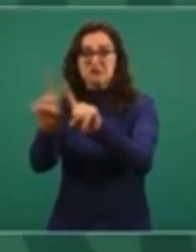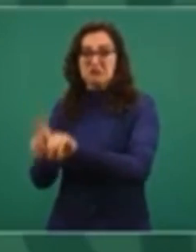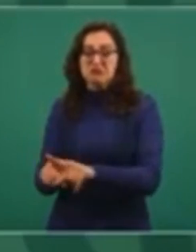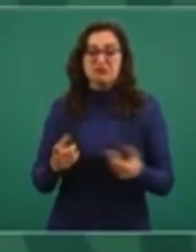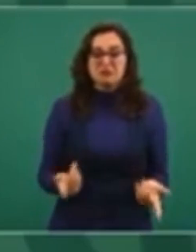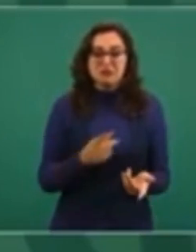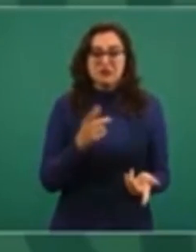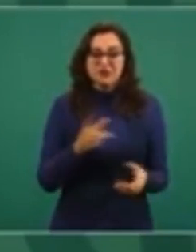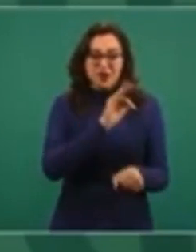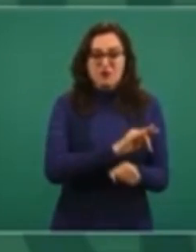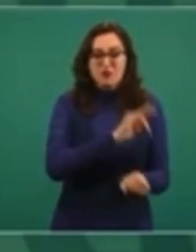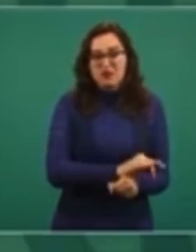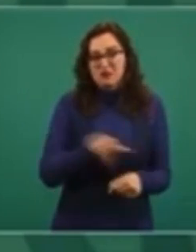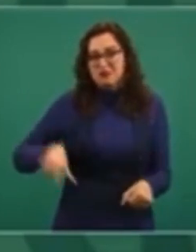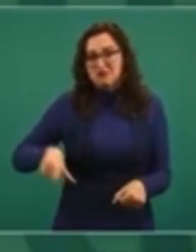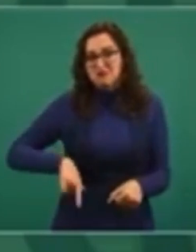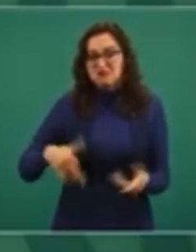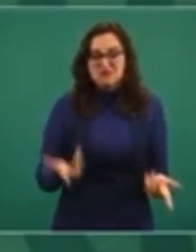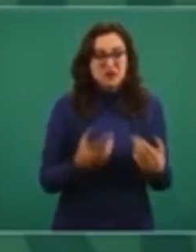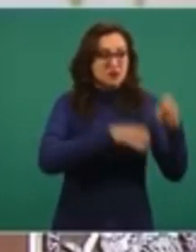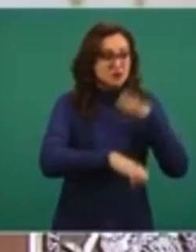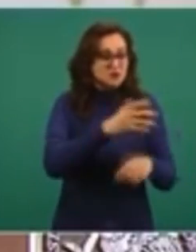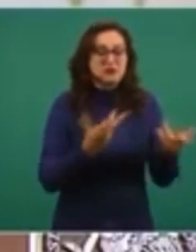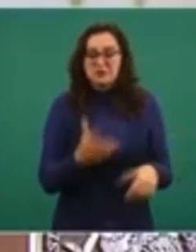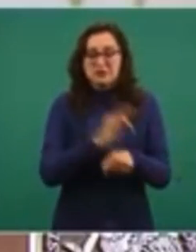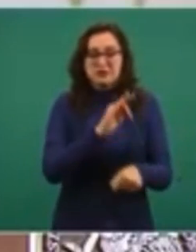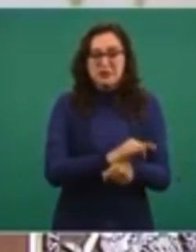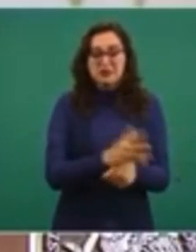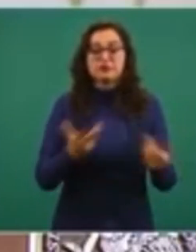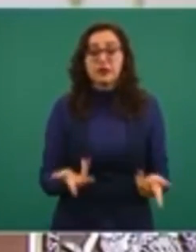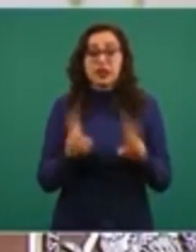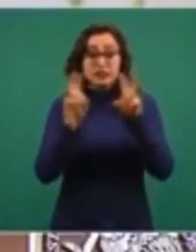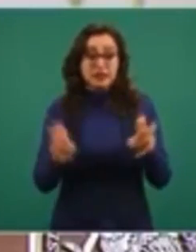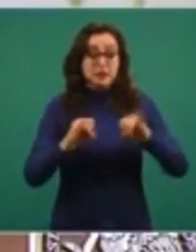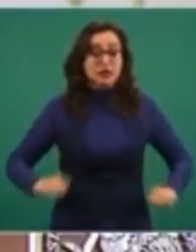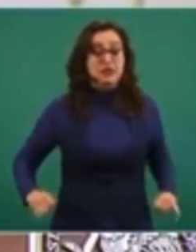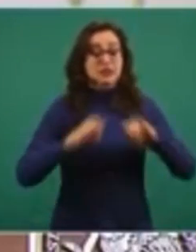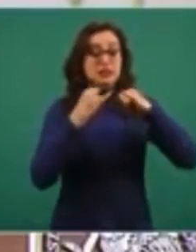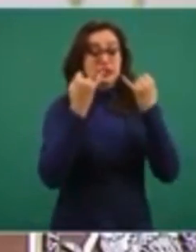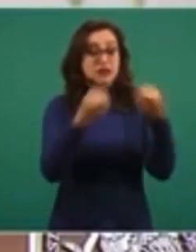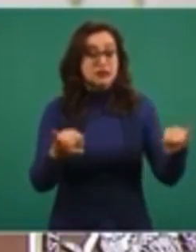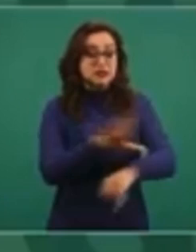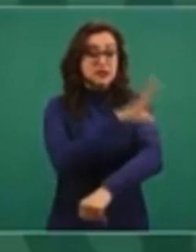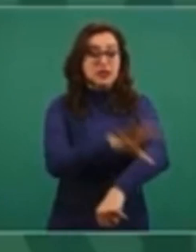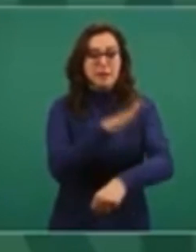En el caso de los organismos del sector energético, pues para mantener la privatización,